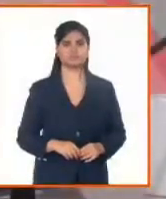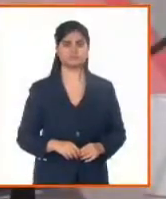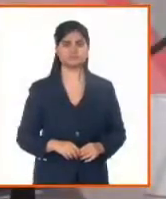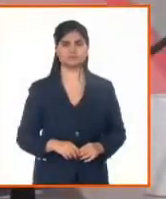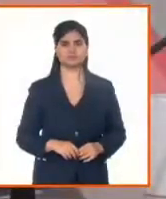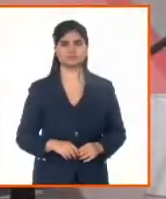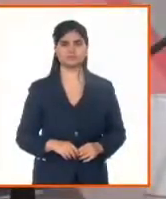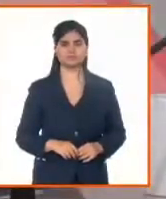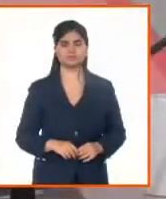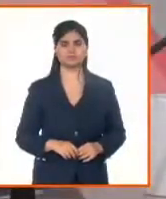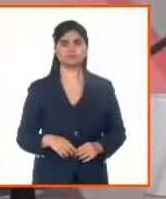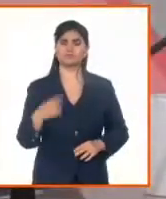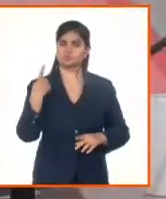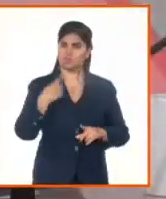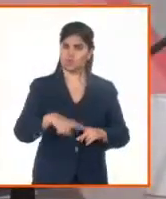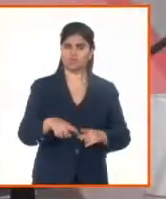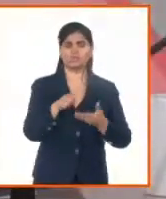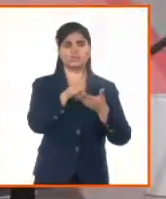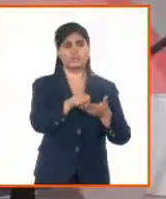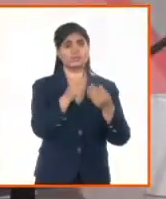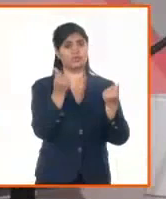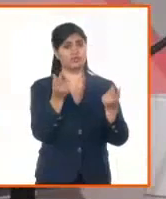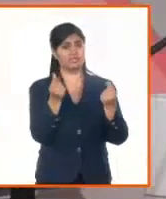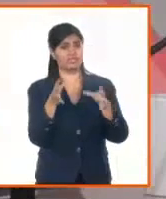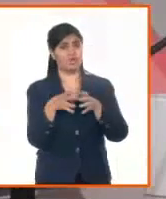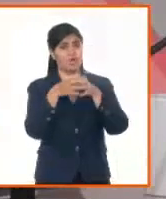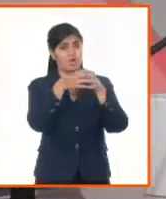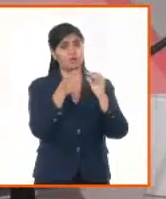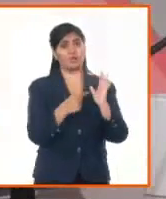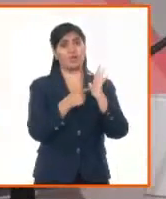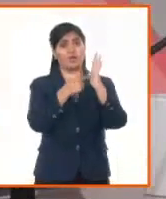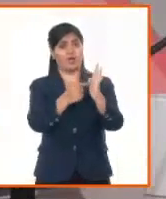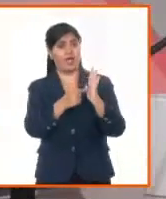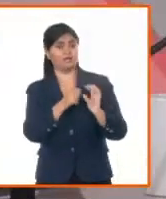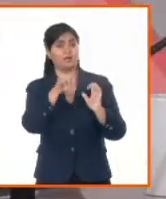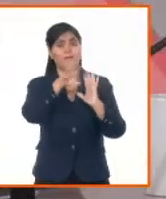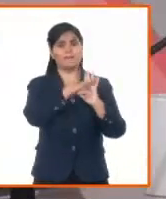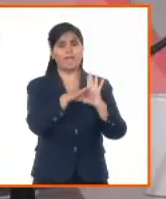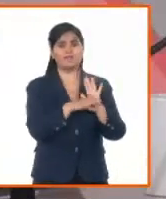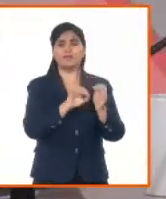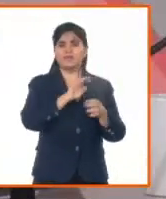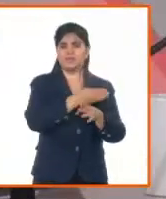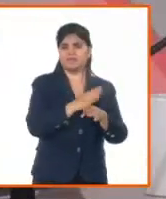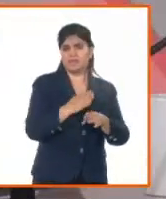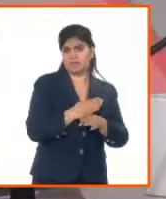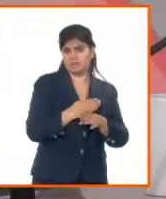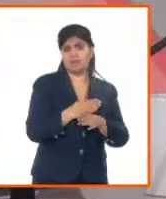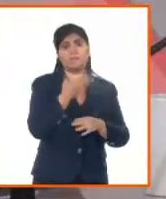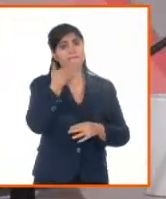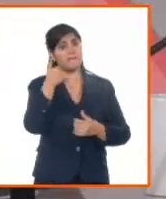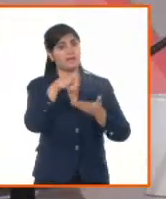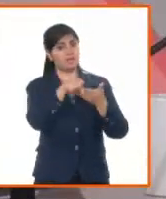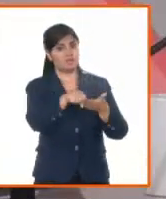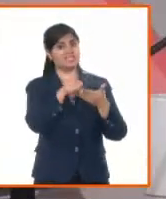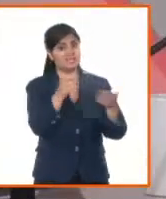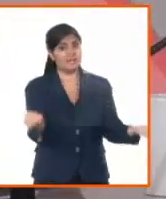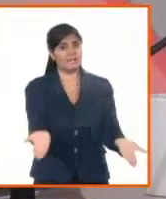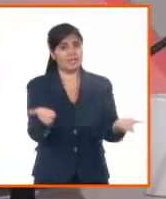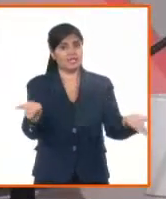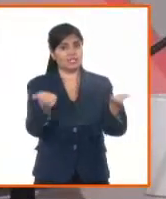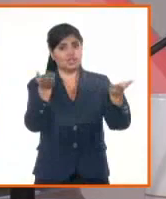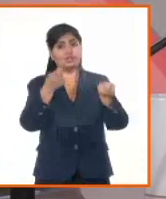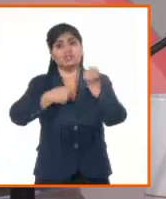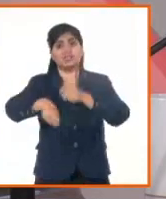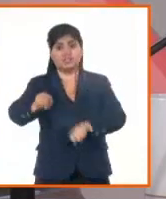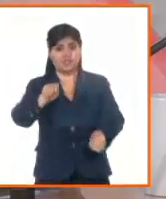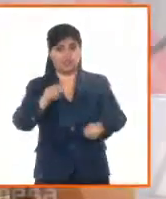facilidades logísticas y financieras, pues el grupo recomendará la adopción de medidas para mejorar la eficiencia en el ingreso y salida de productos por